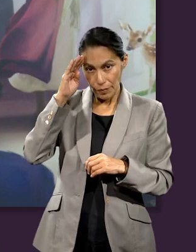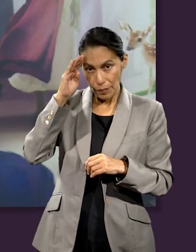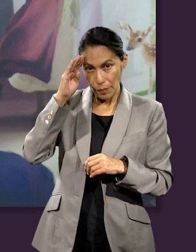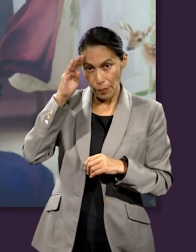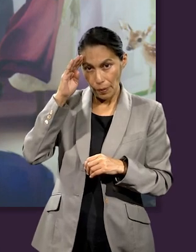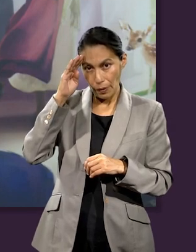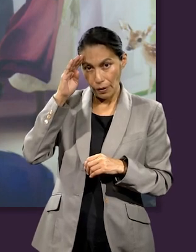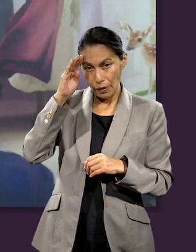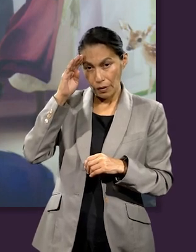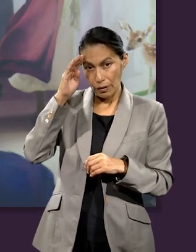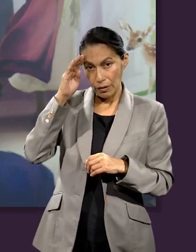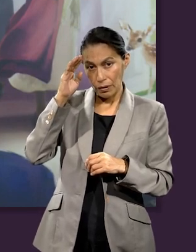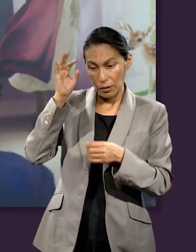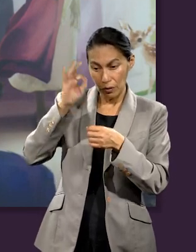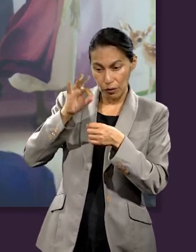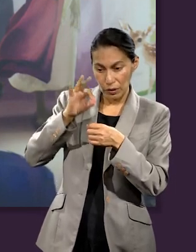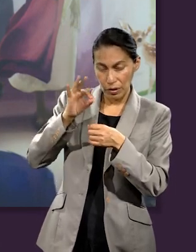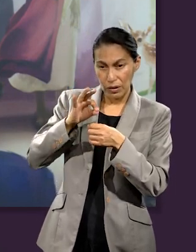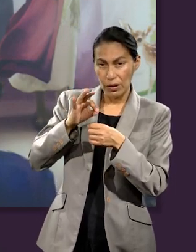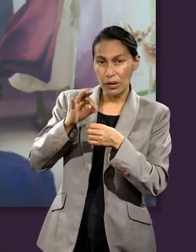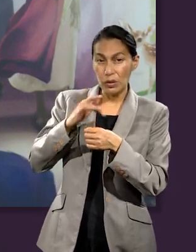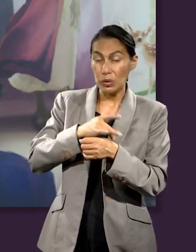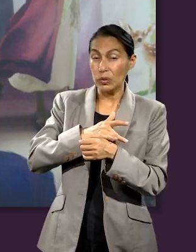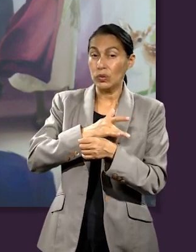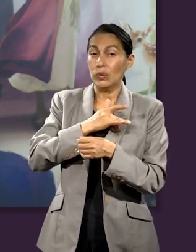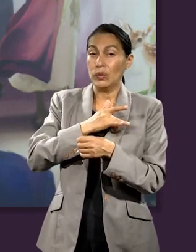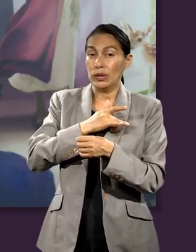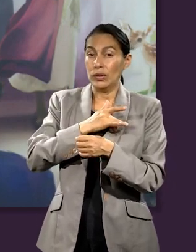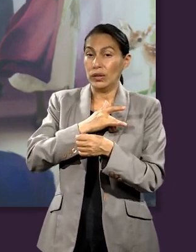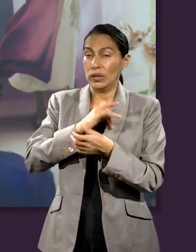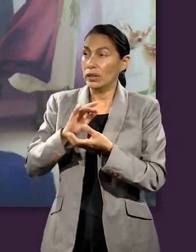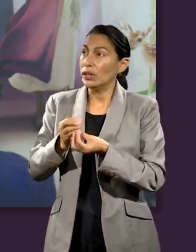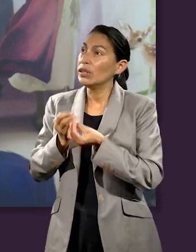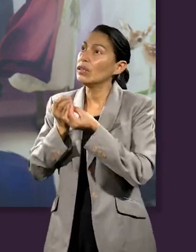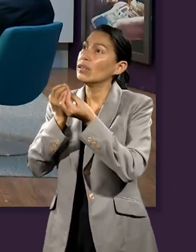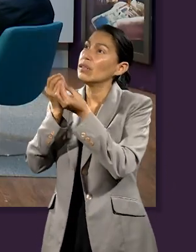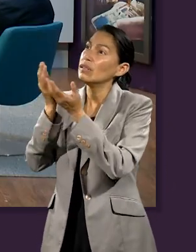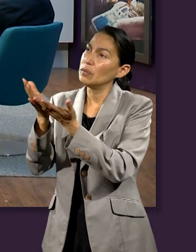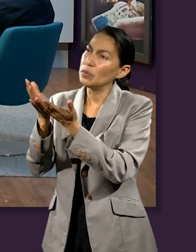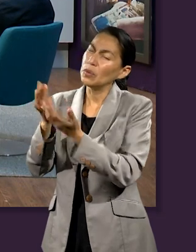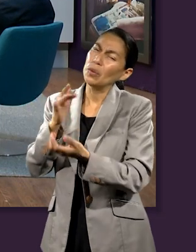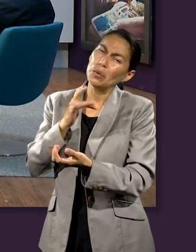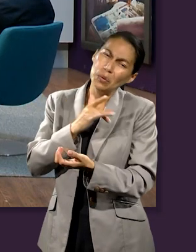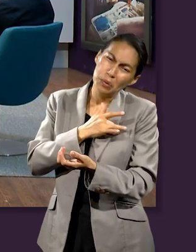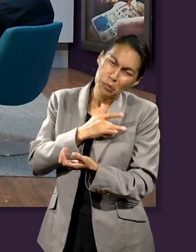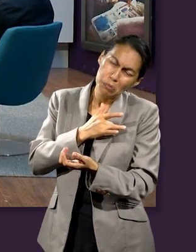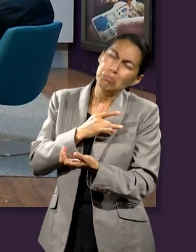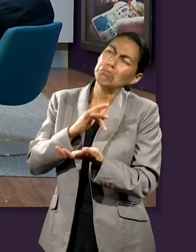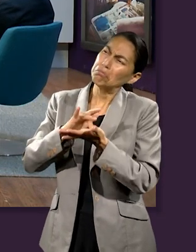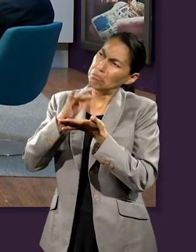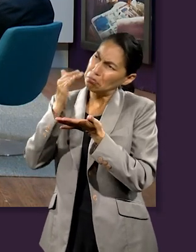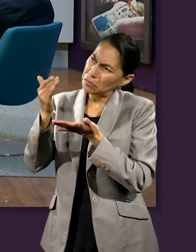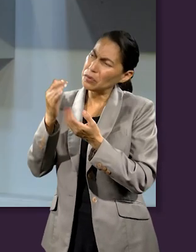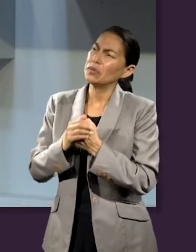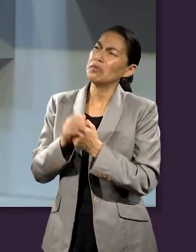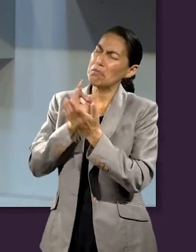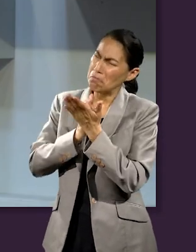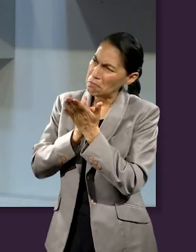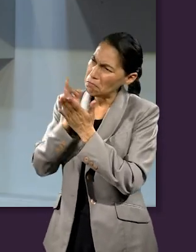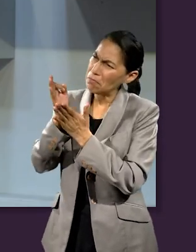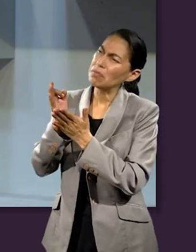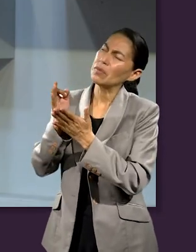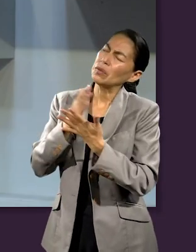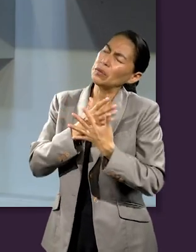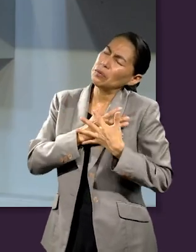parte de lo que Dios anota de nuestras ofrendas es la actitud, ¿no? Con la que damos, este, con un corazón agradecido,